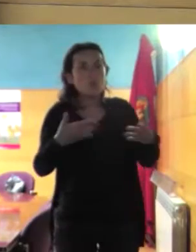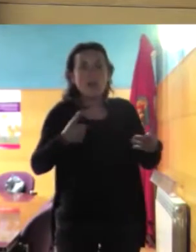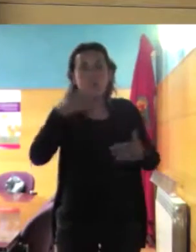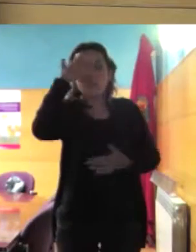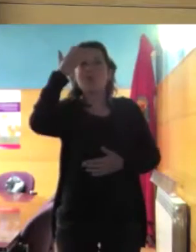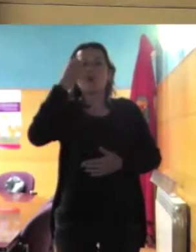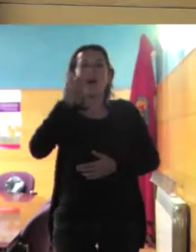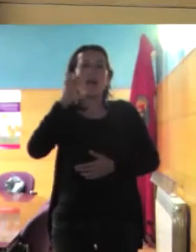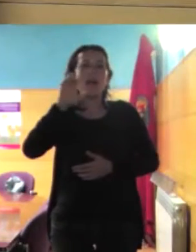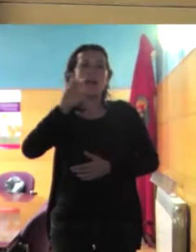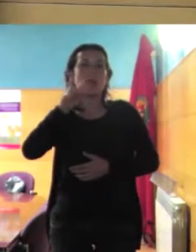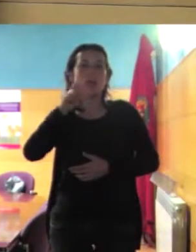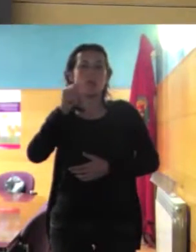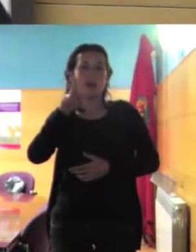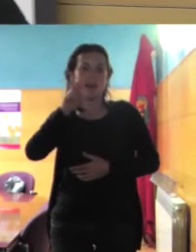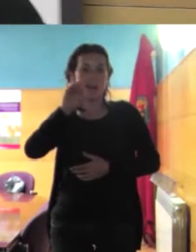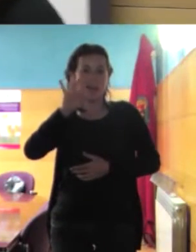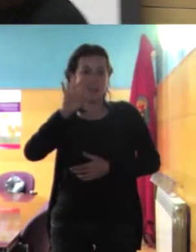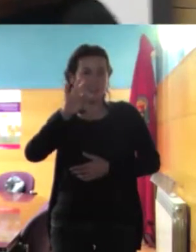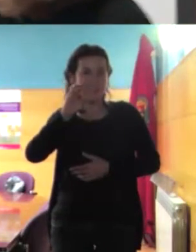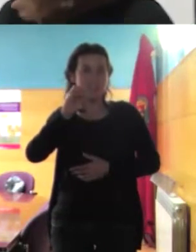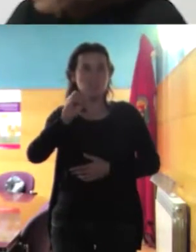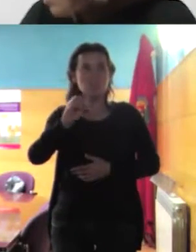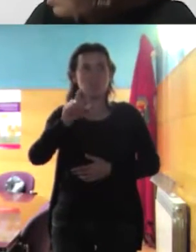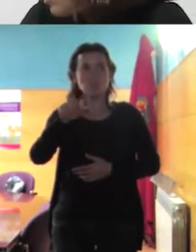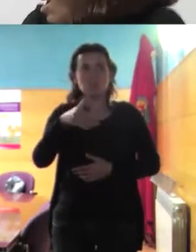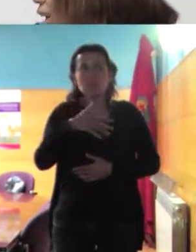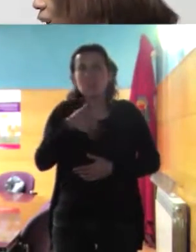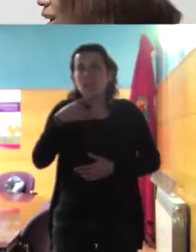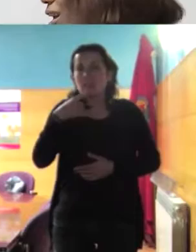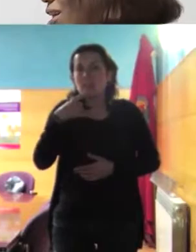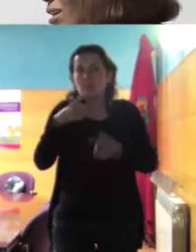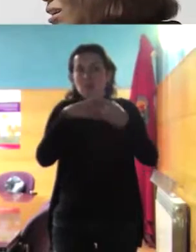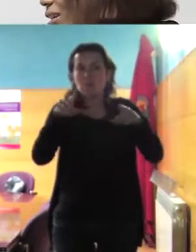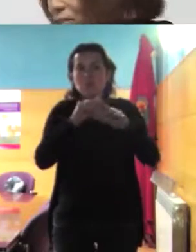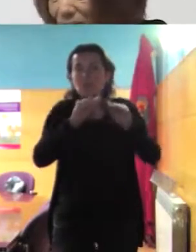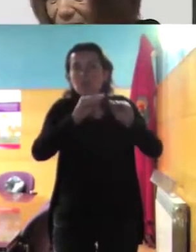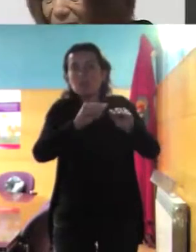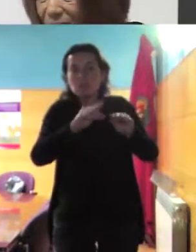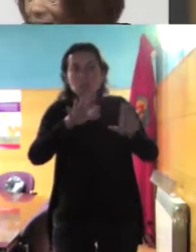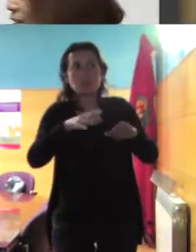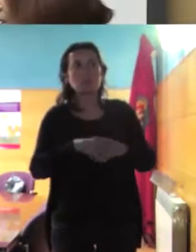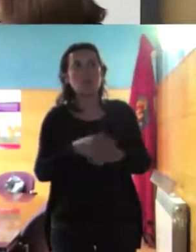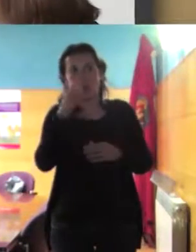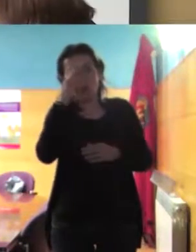sería eso a lo que se estaba refiriendo esta persona